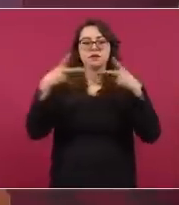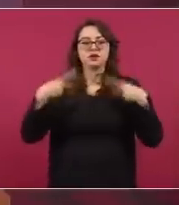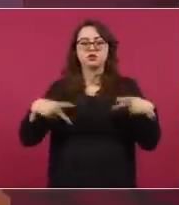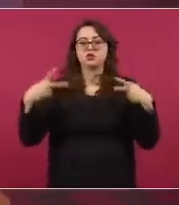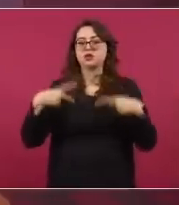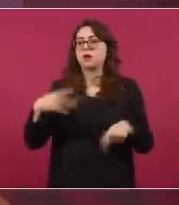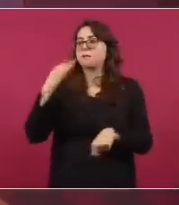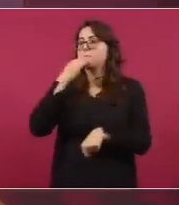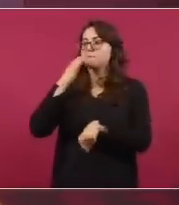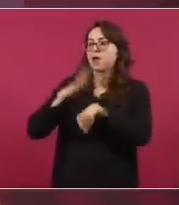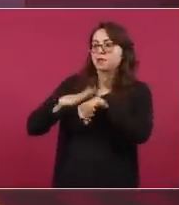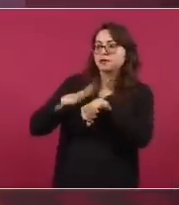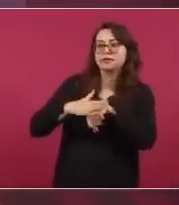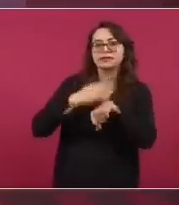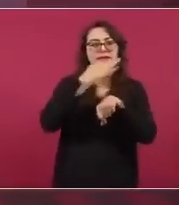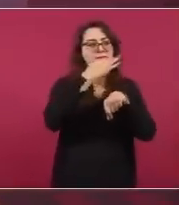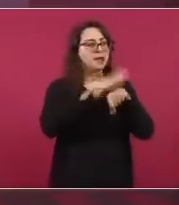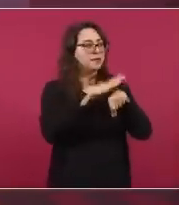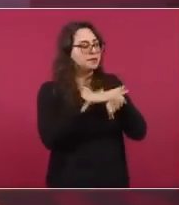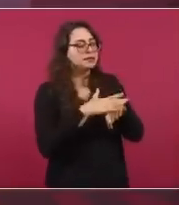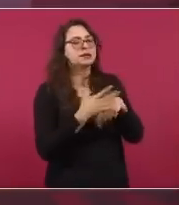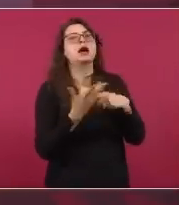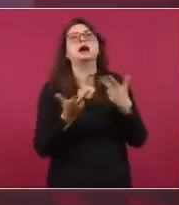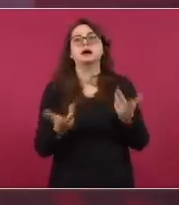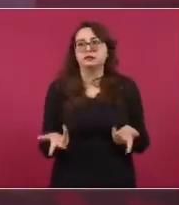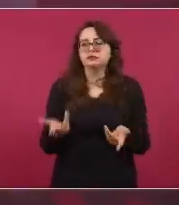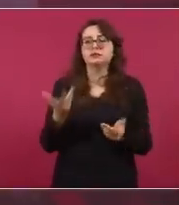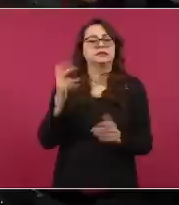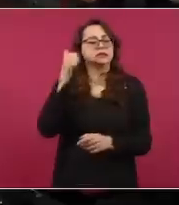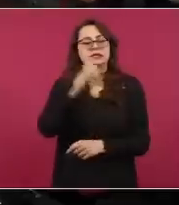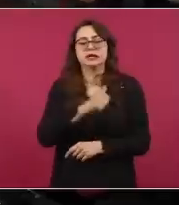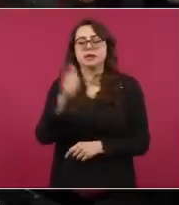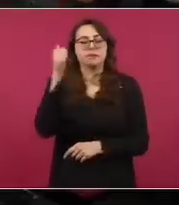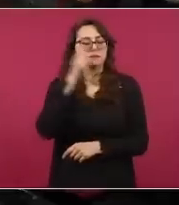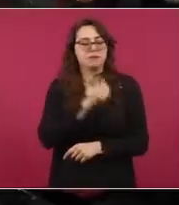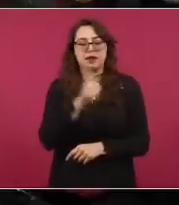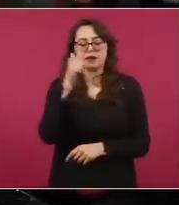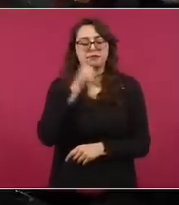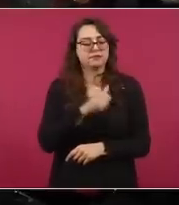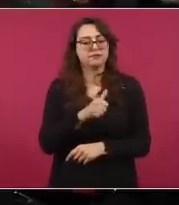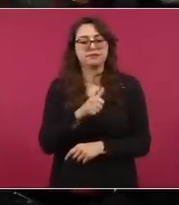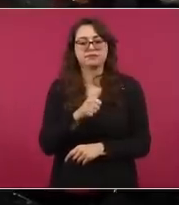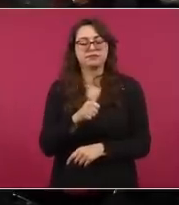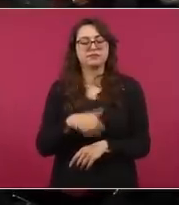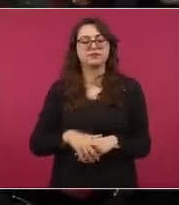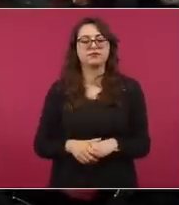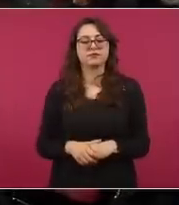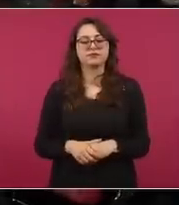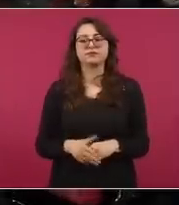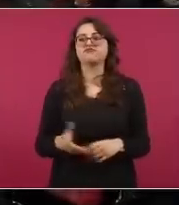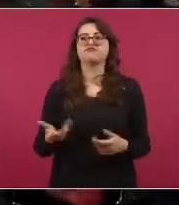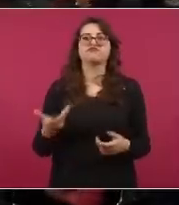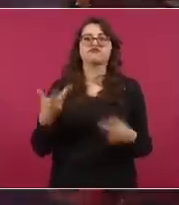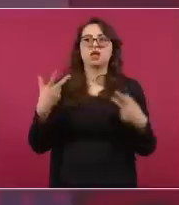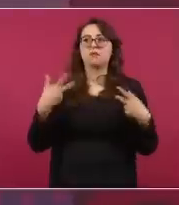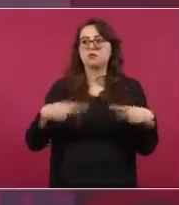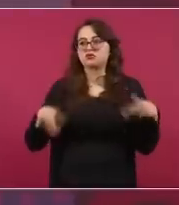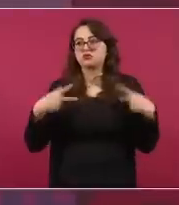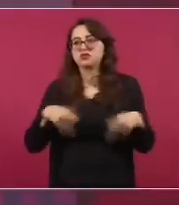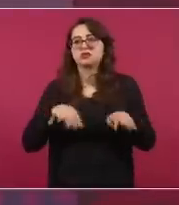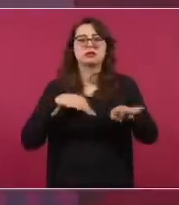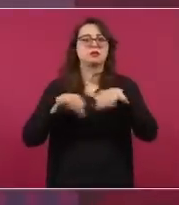choferes, meseros, la gente de la calle, familiares